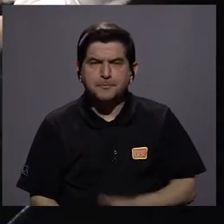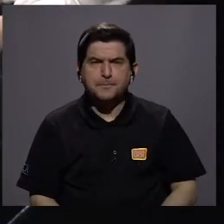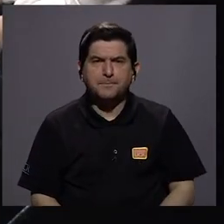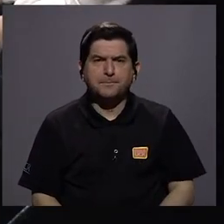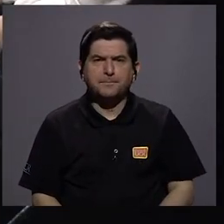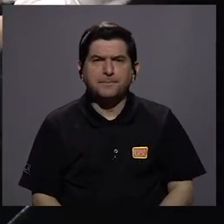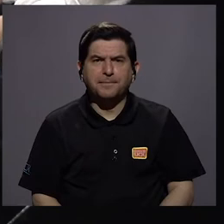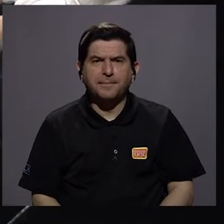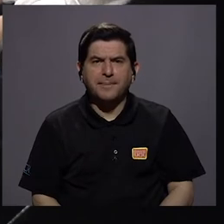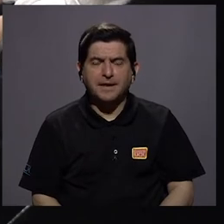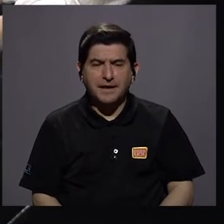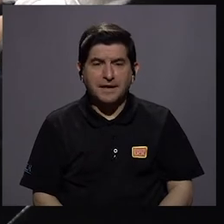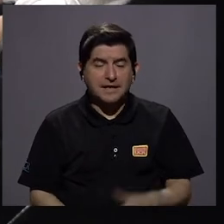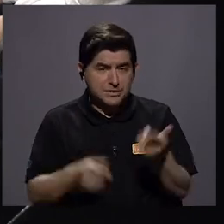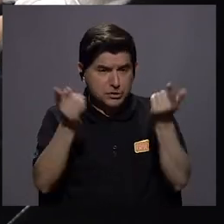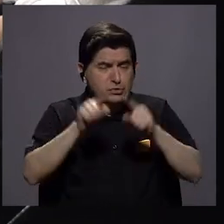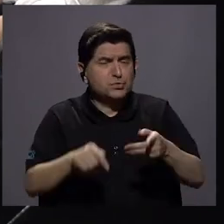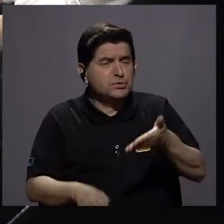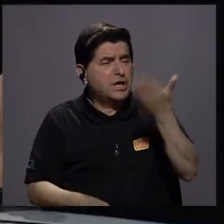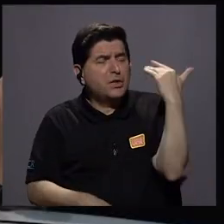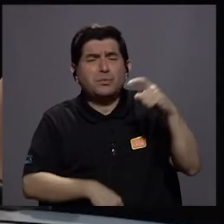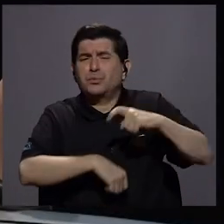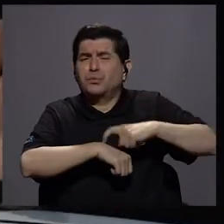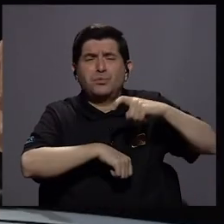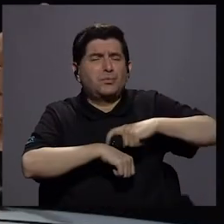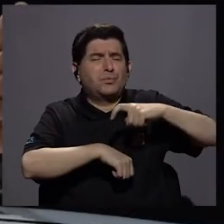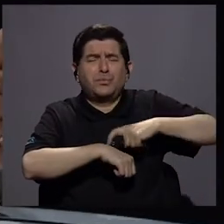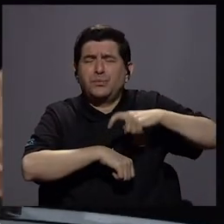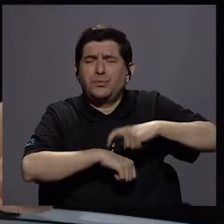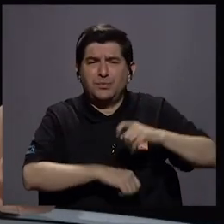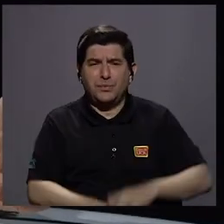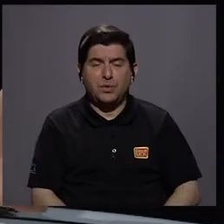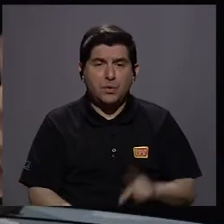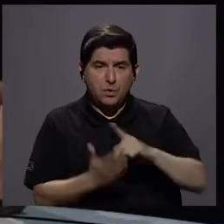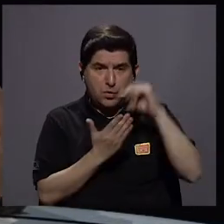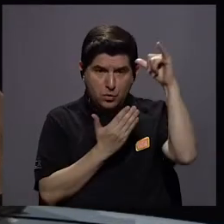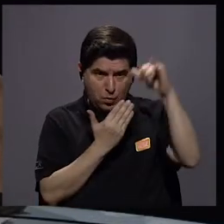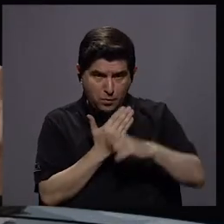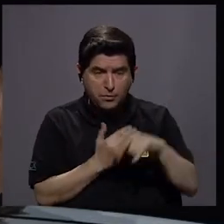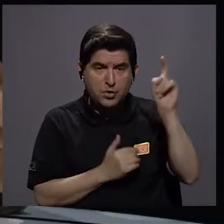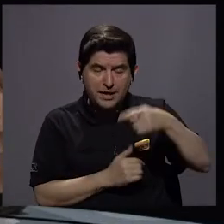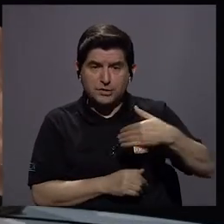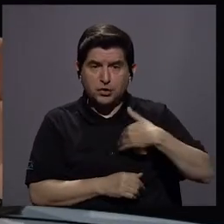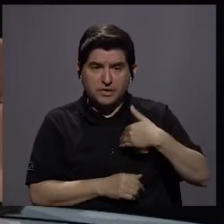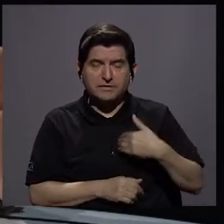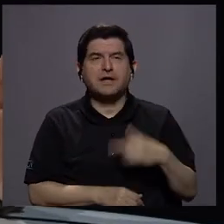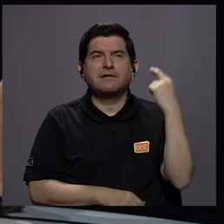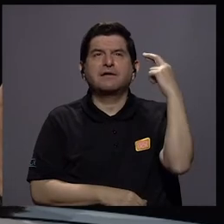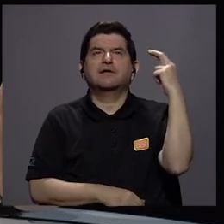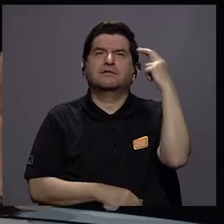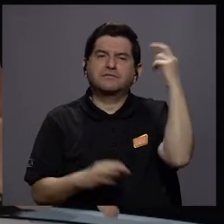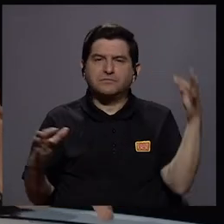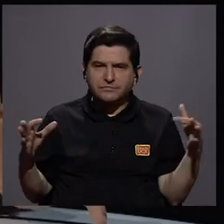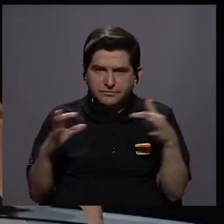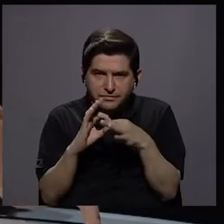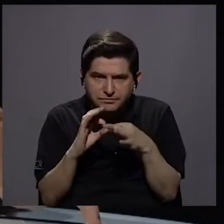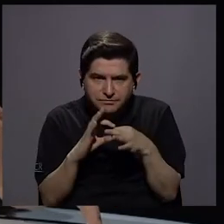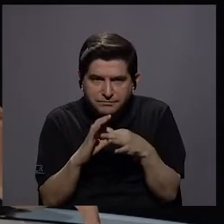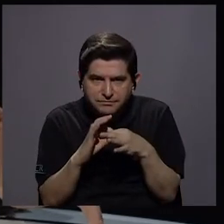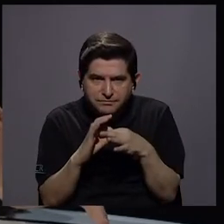a ver, vea que esto sucede hace muchos años y un proyecto como ese debe tener algunas reflexiones en torno a eso.